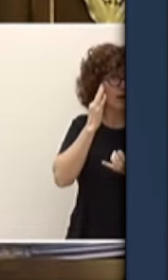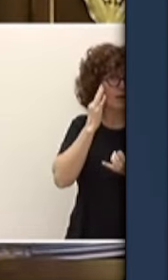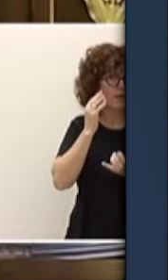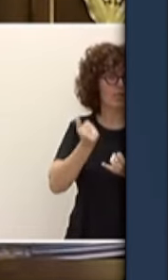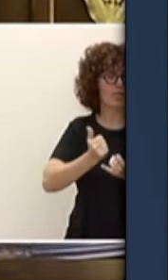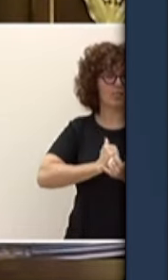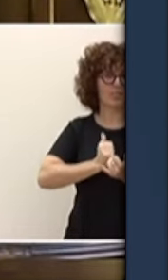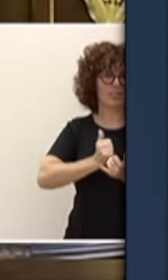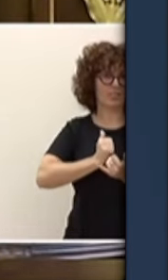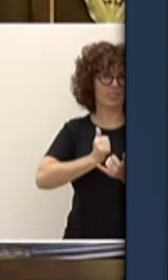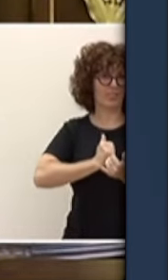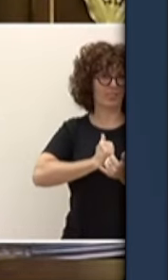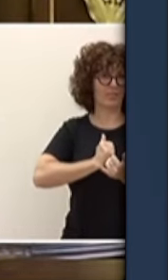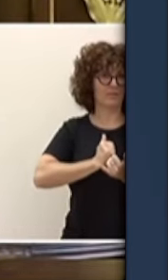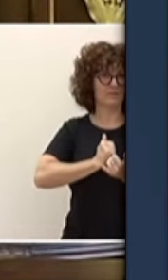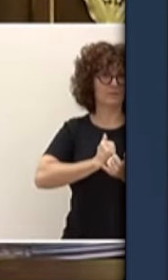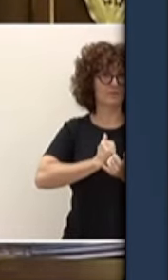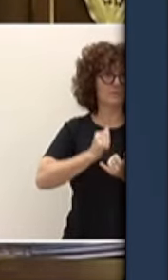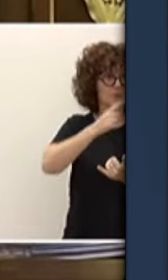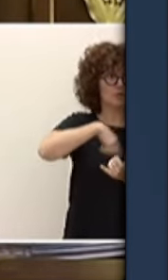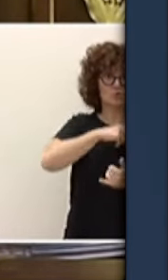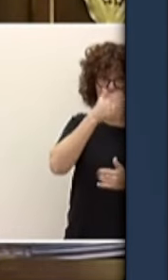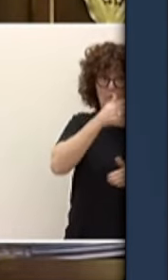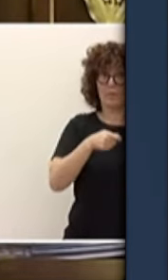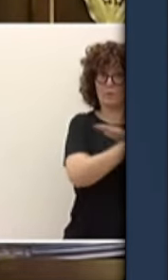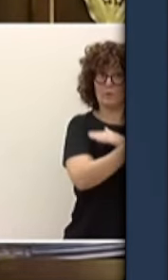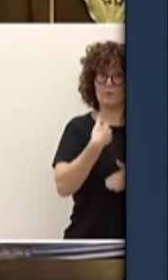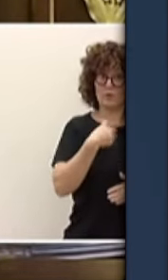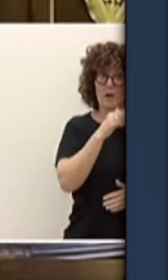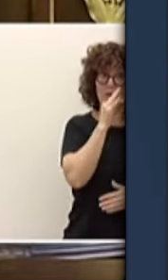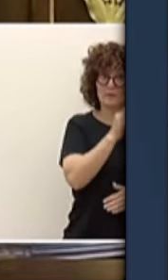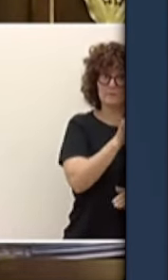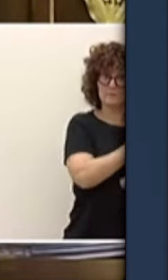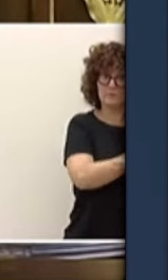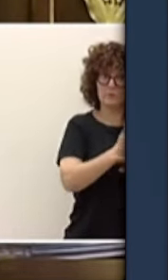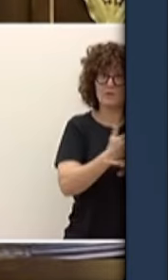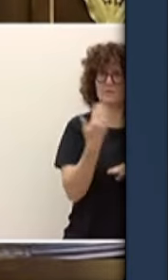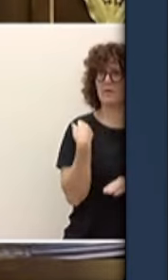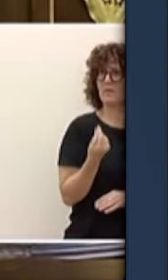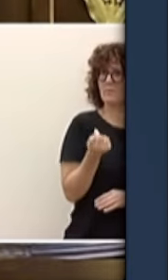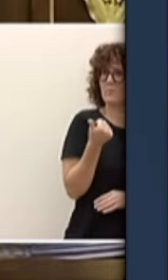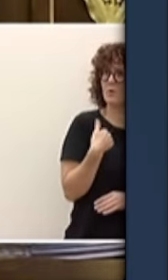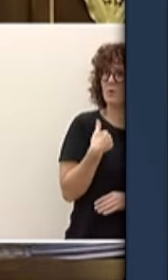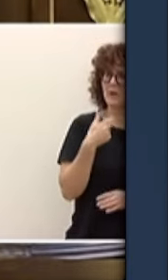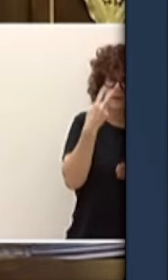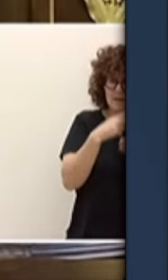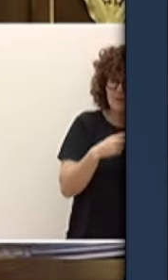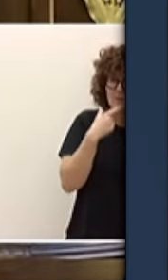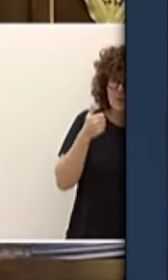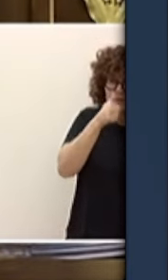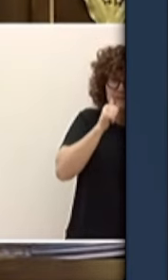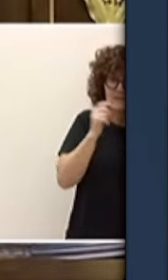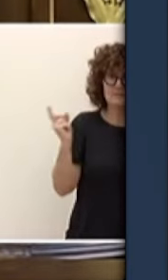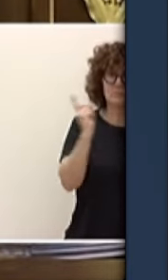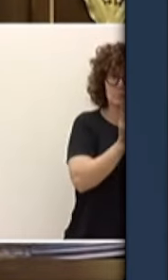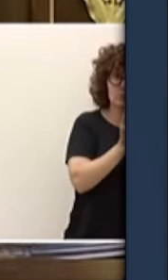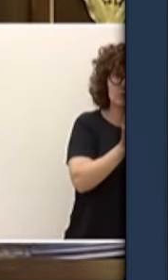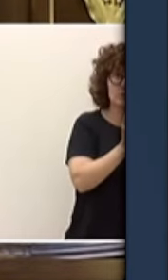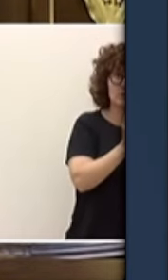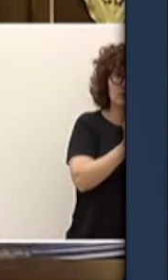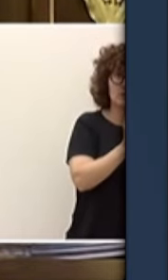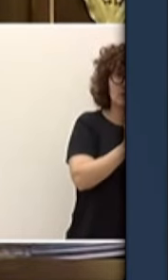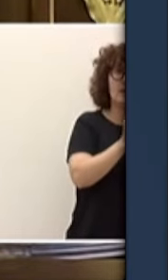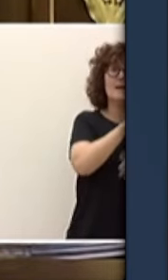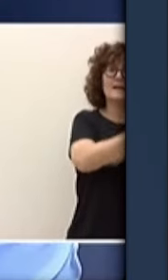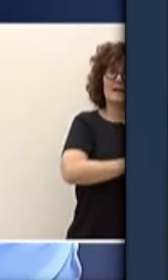acabo de leer hace un momento que el señor Sánchez se reunió con el rector y el vicepresidente del instituto de empresa antes de que el centro fichara a la